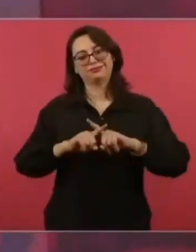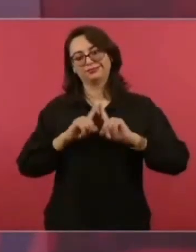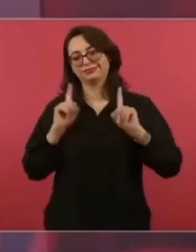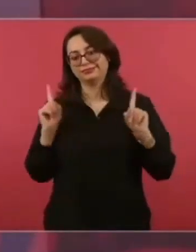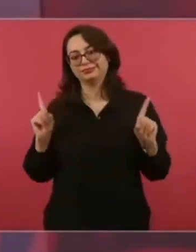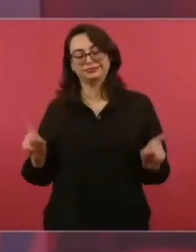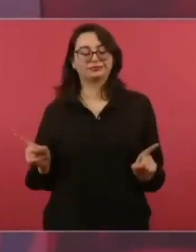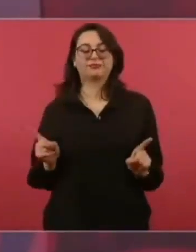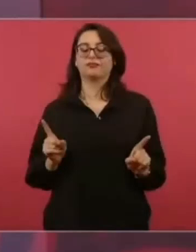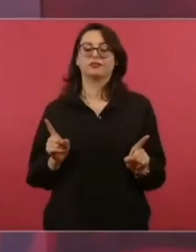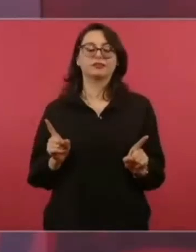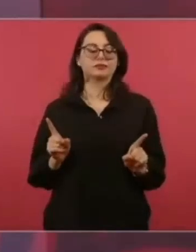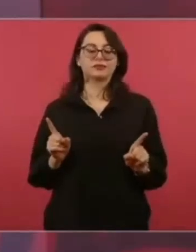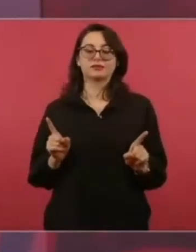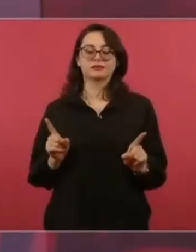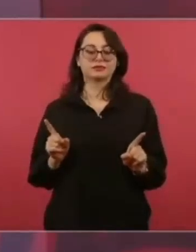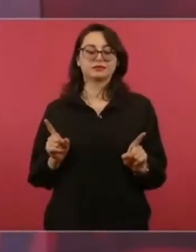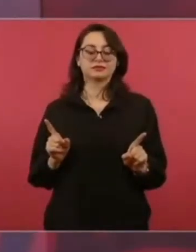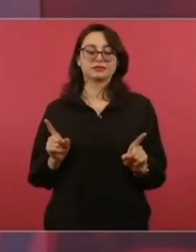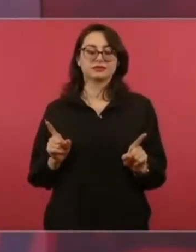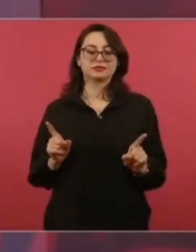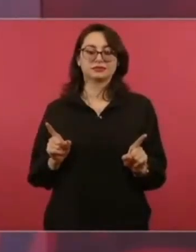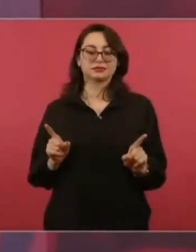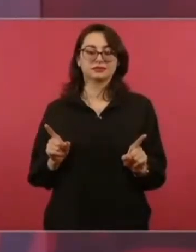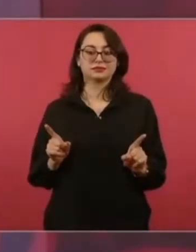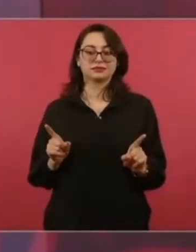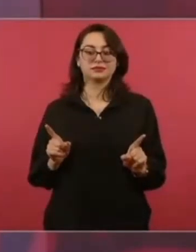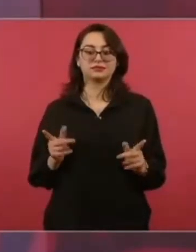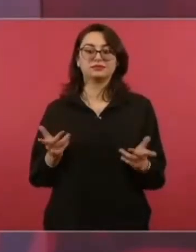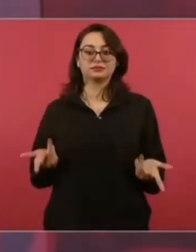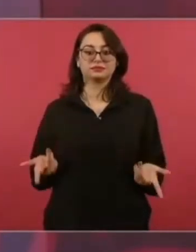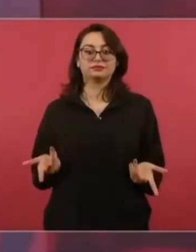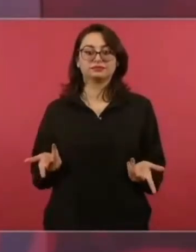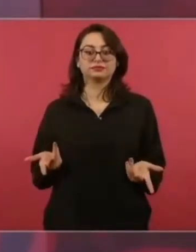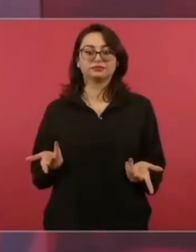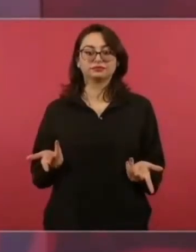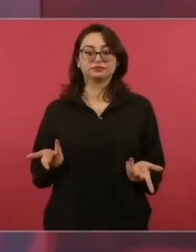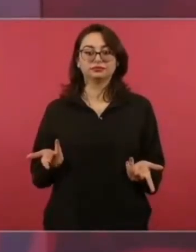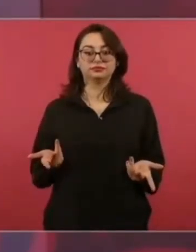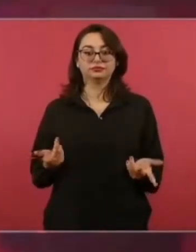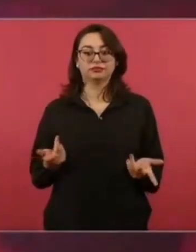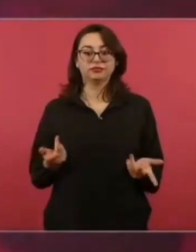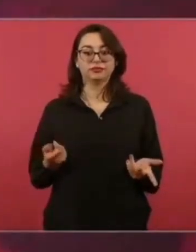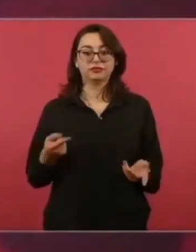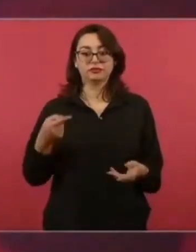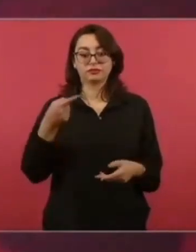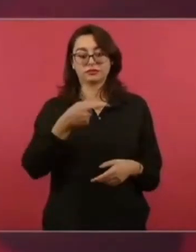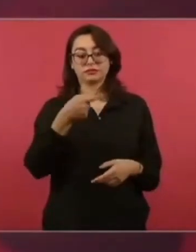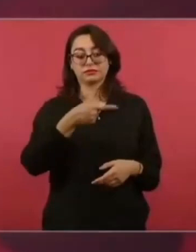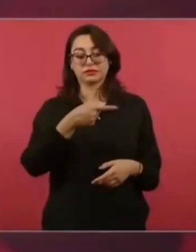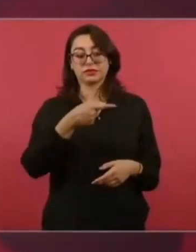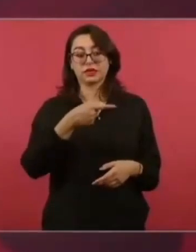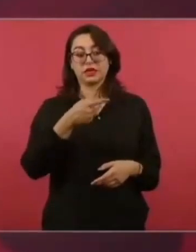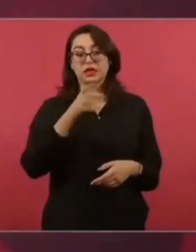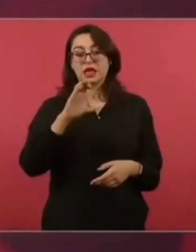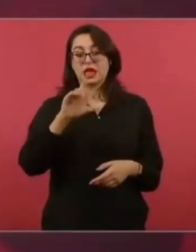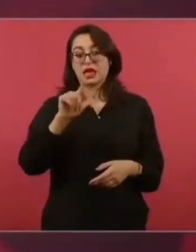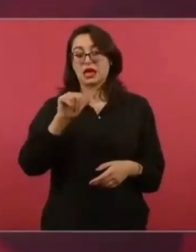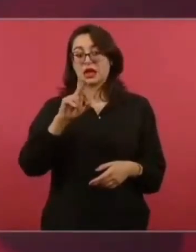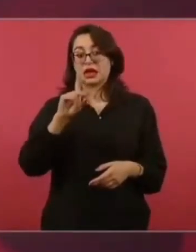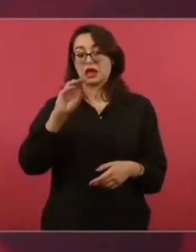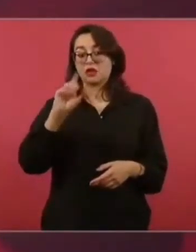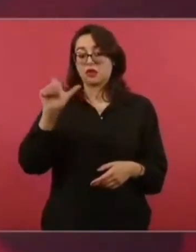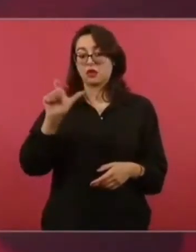Ya no es igual. Ya hasta Claudio X. González, papá, cuando lo veo,